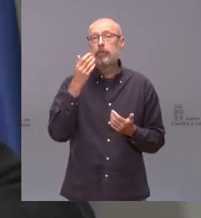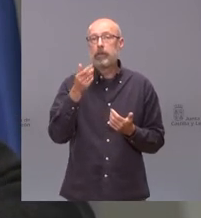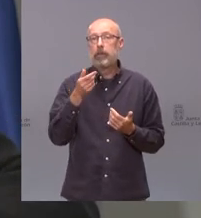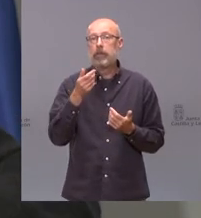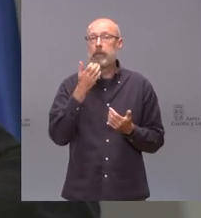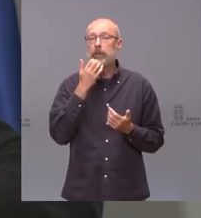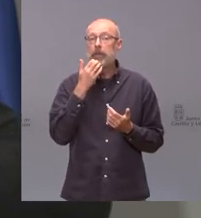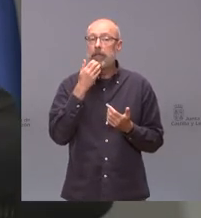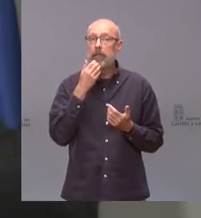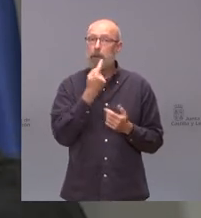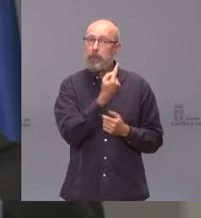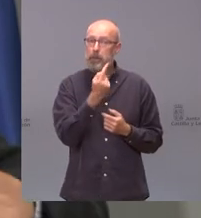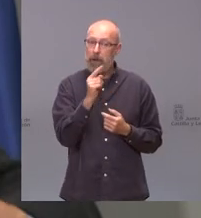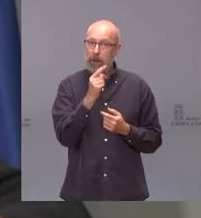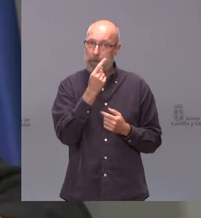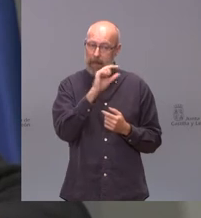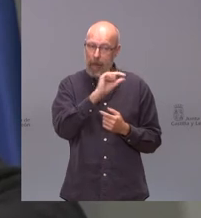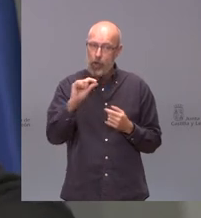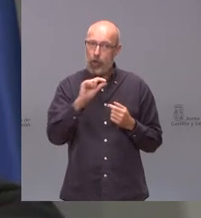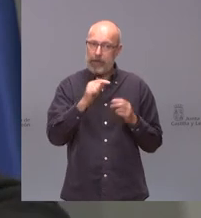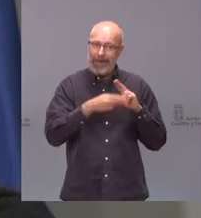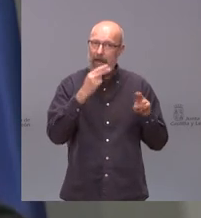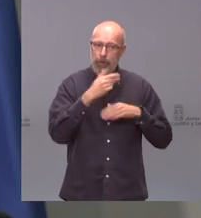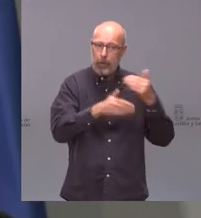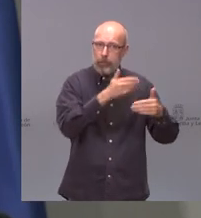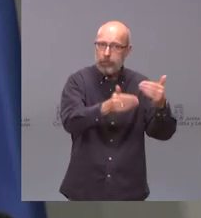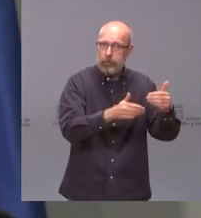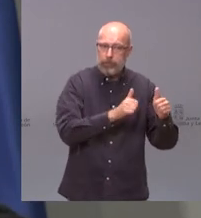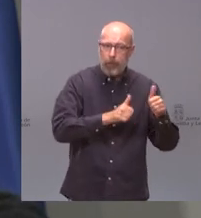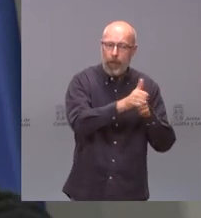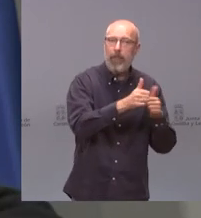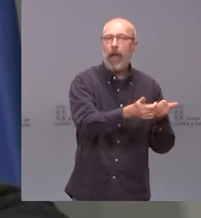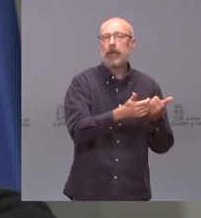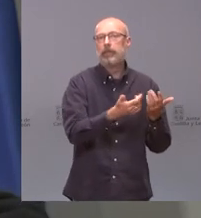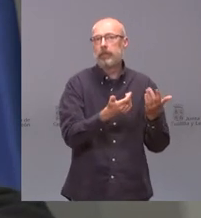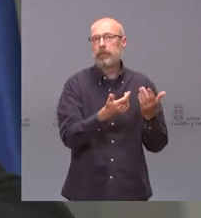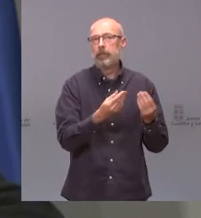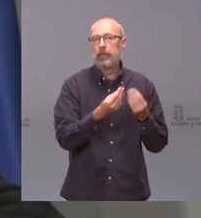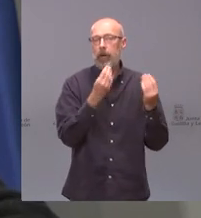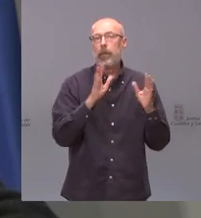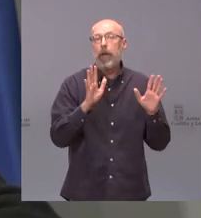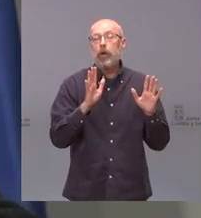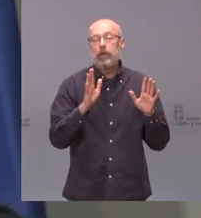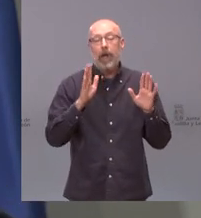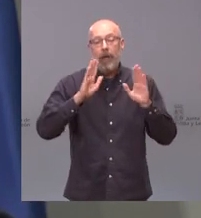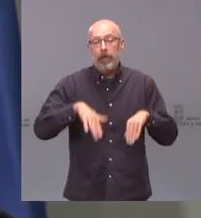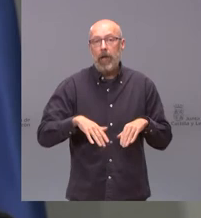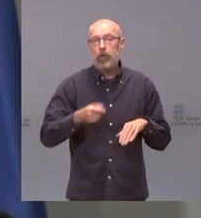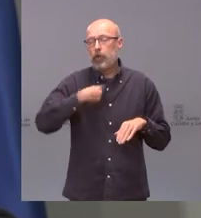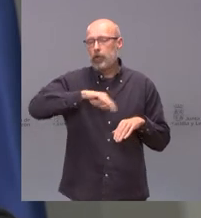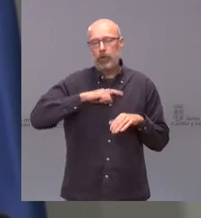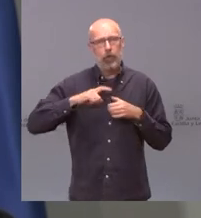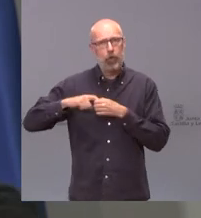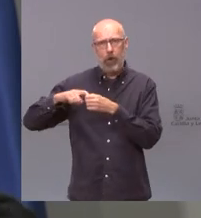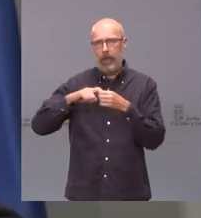inmunidad lo más rápidamente posible sobre todo cuando te van a limitar la posibilidad de las medidas restrictivas era una urgencia pero nosotros insisto vamos a ser solidarios